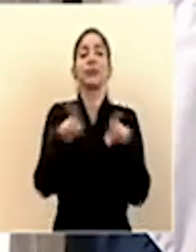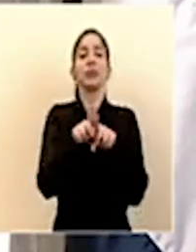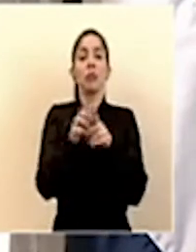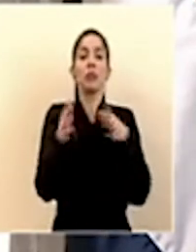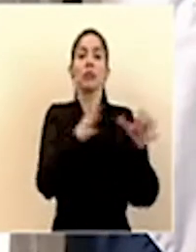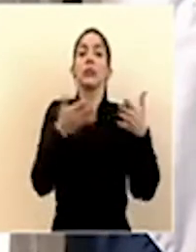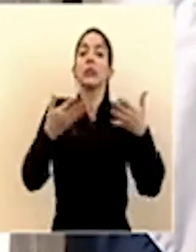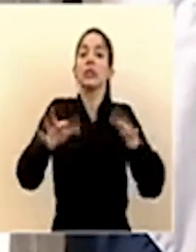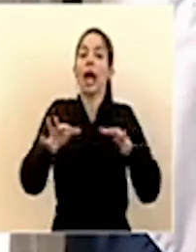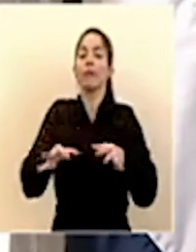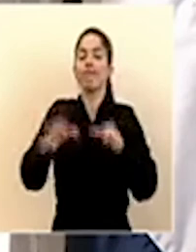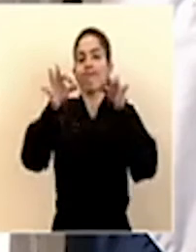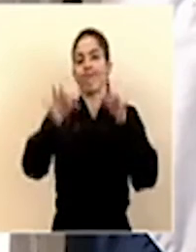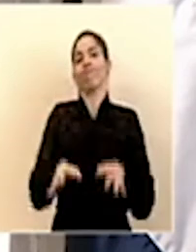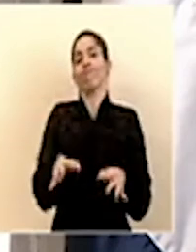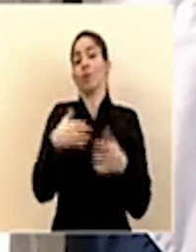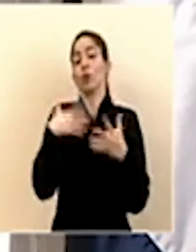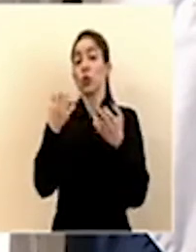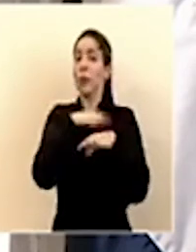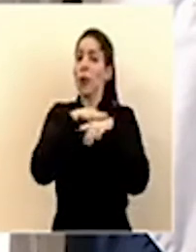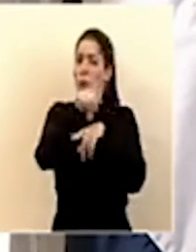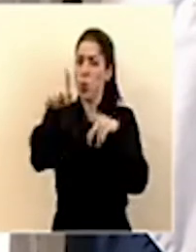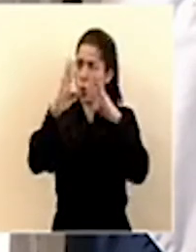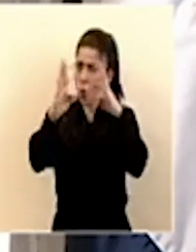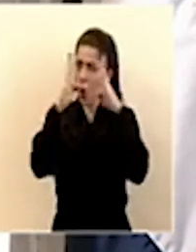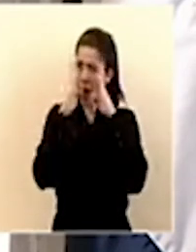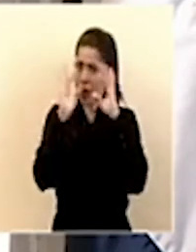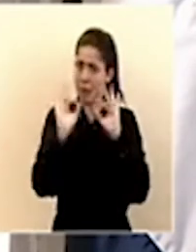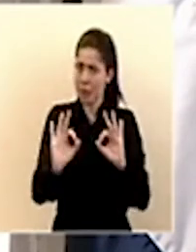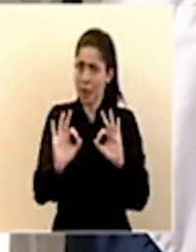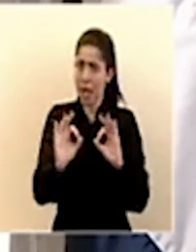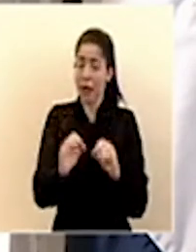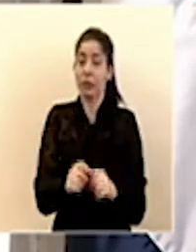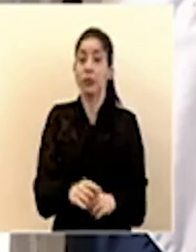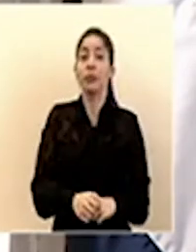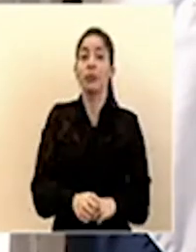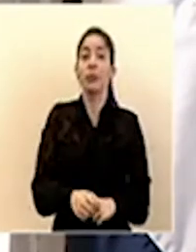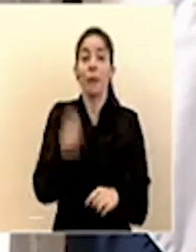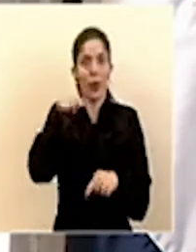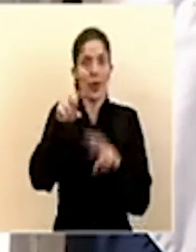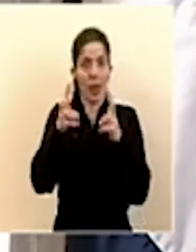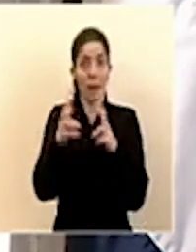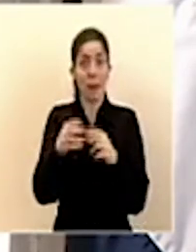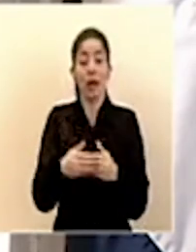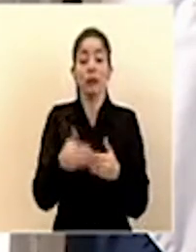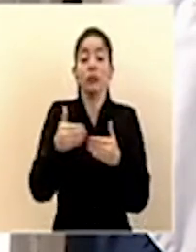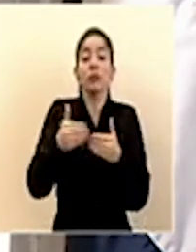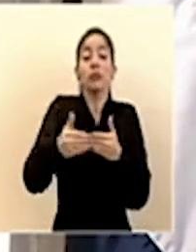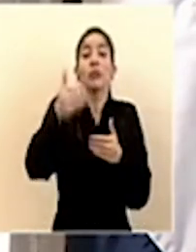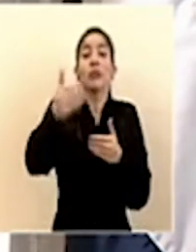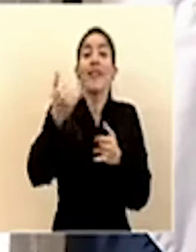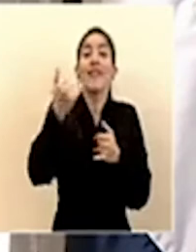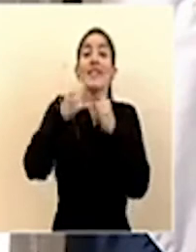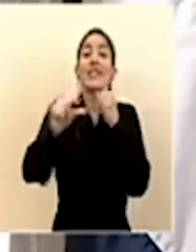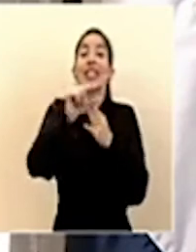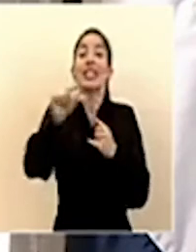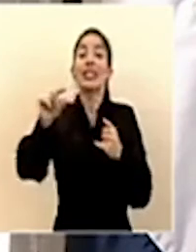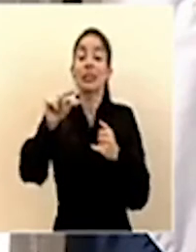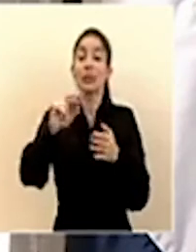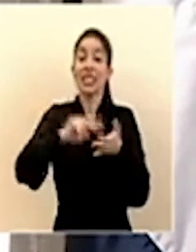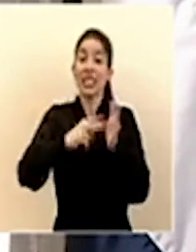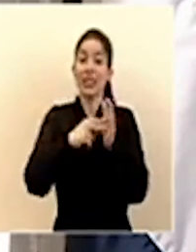tomó la disposición y quiero que ponga mucha atención en esto para lo respectivo durante los siguientes fines de semana es decir